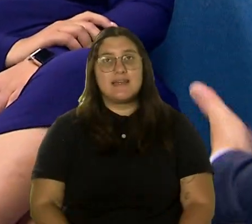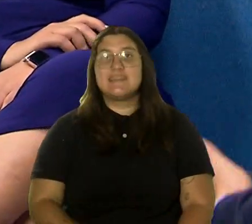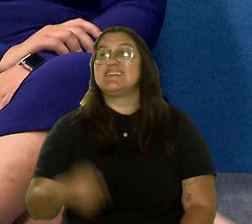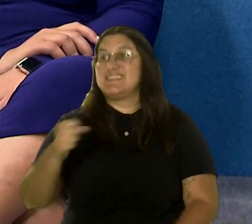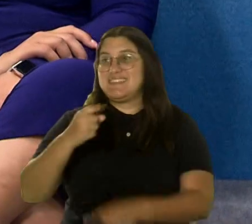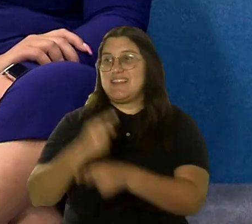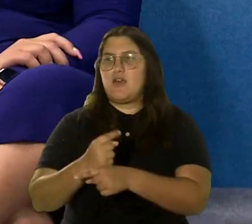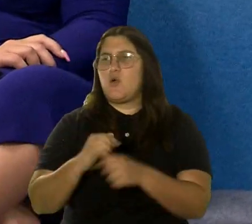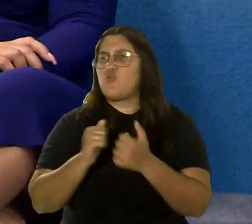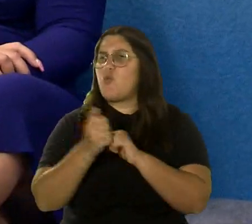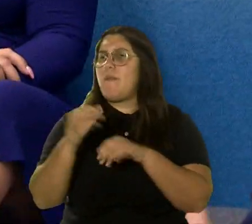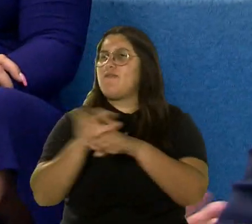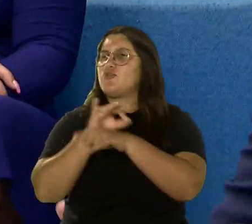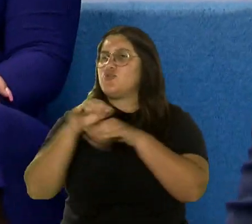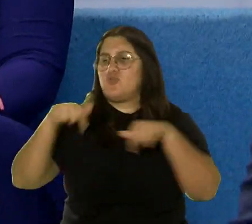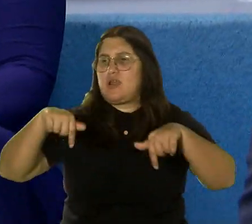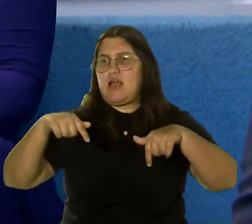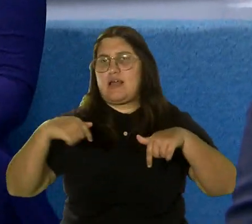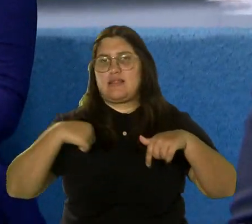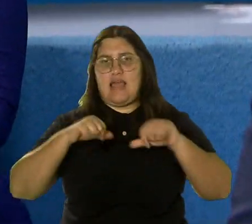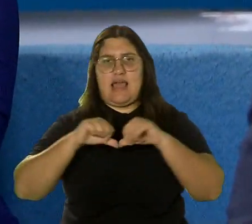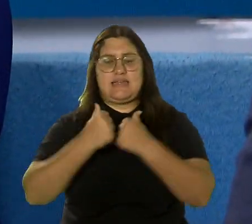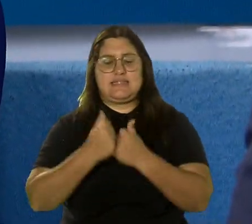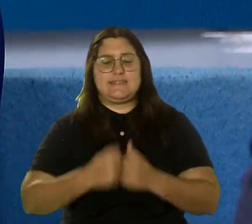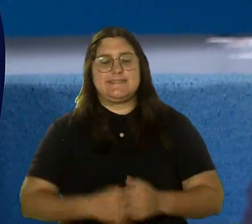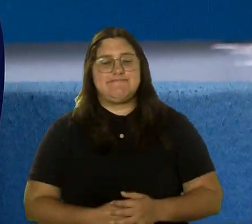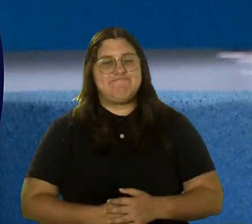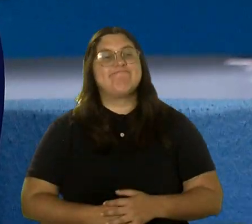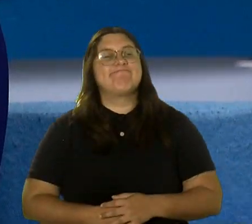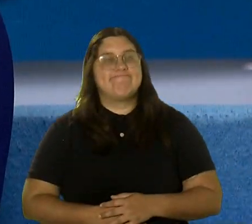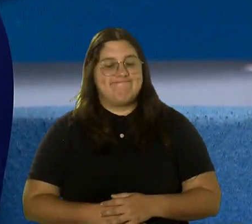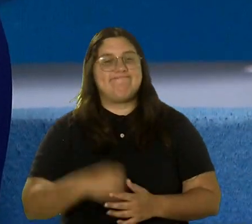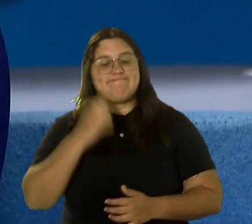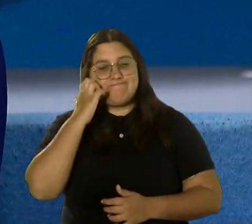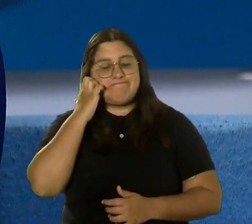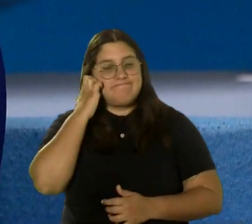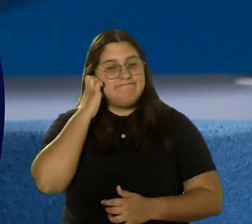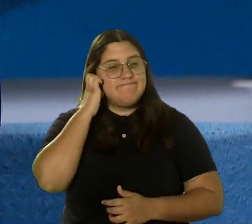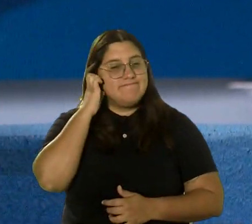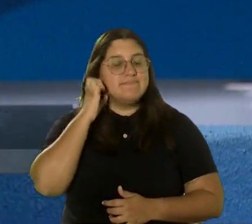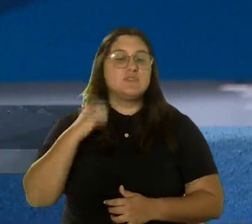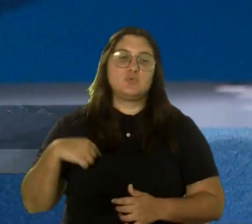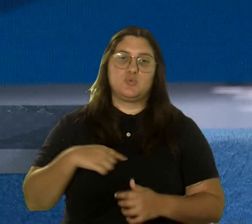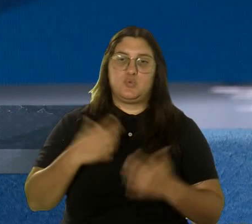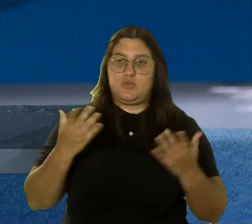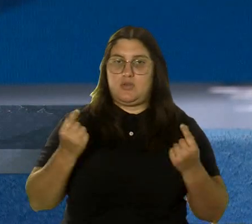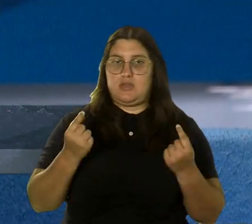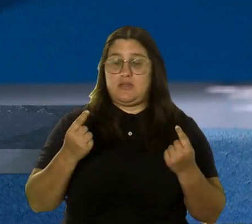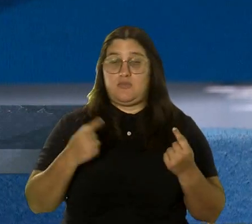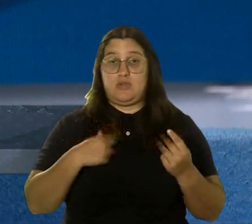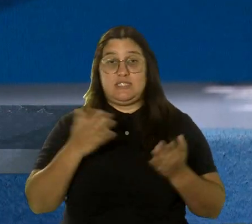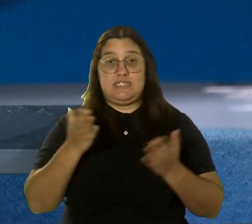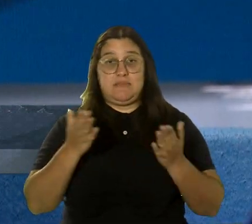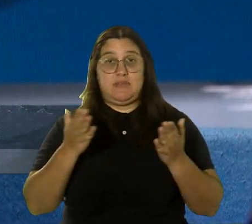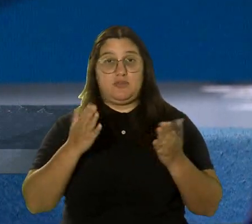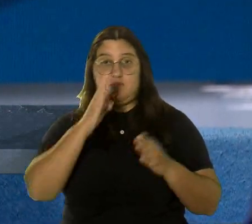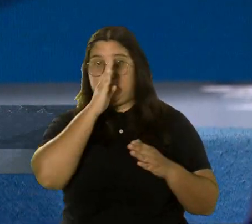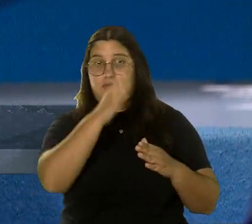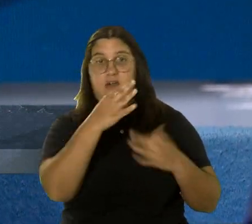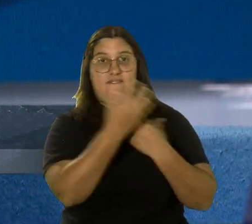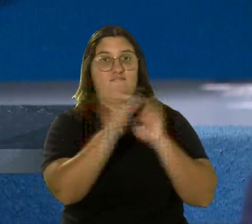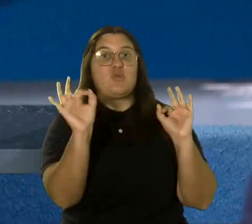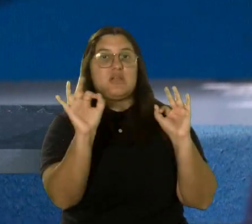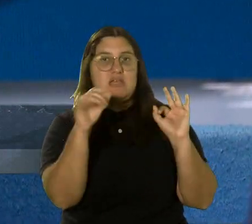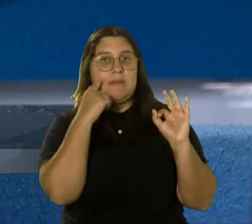¿Cómo funciona esta agencia? ¿Cómo trabajamos en la oficina? Bueno, damos un servicio directo, libre de costo, directamente